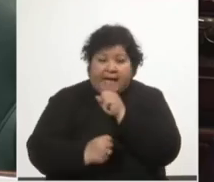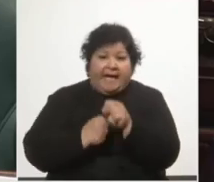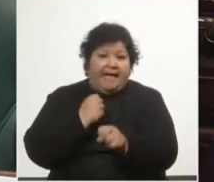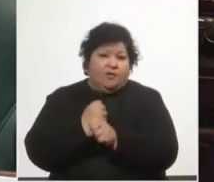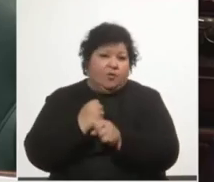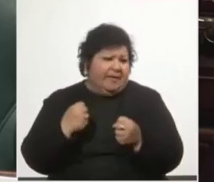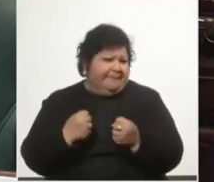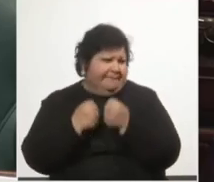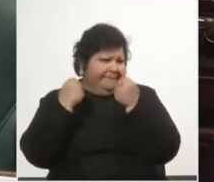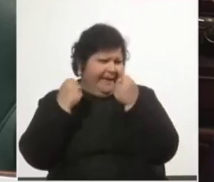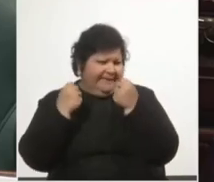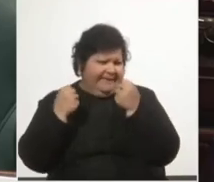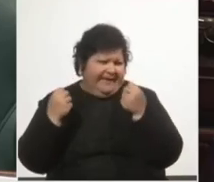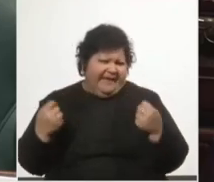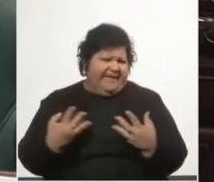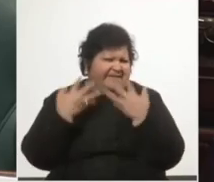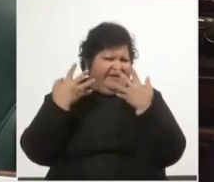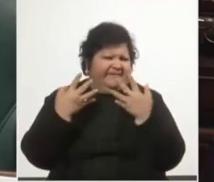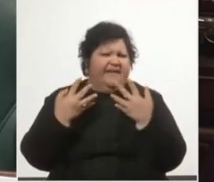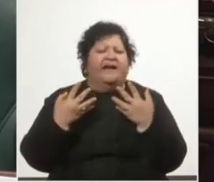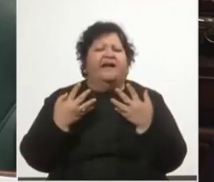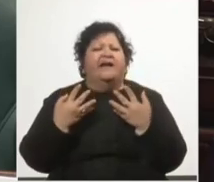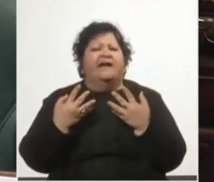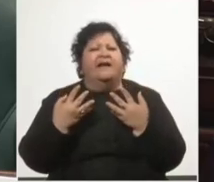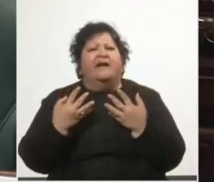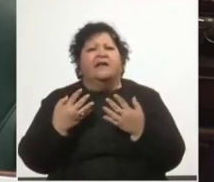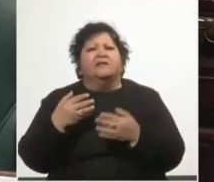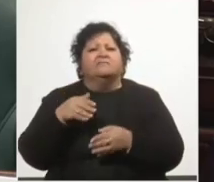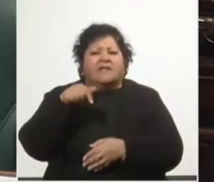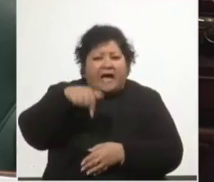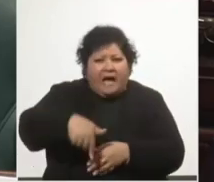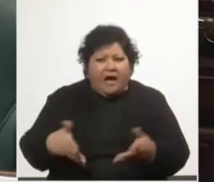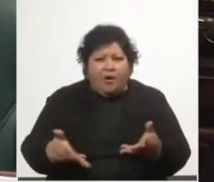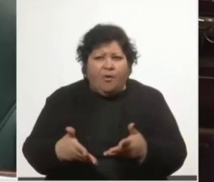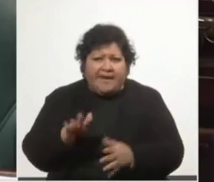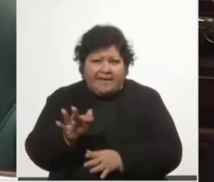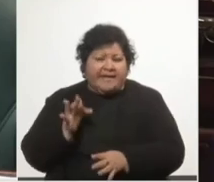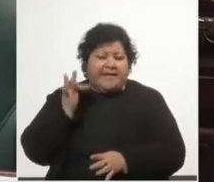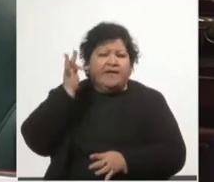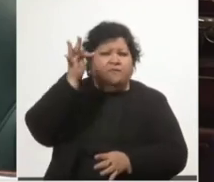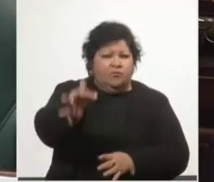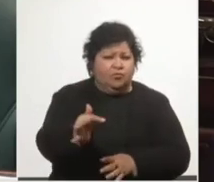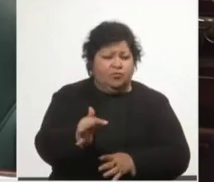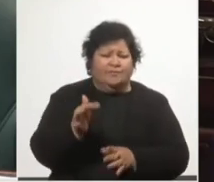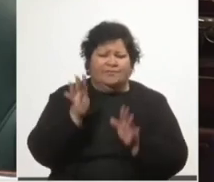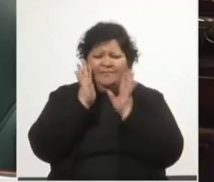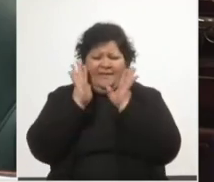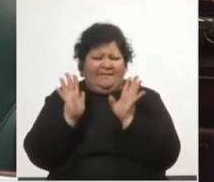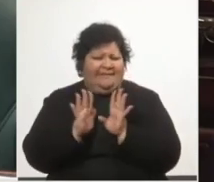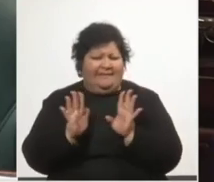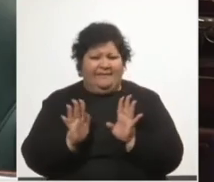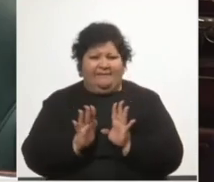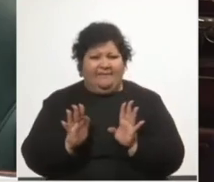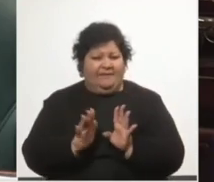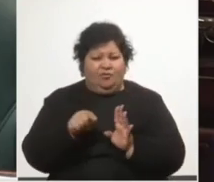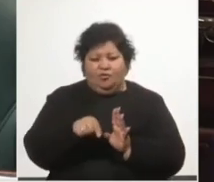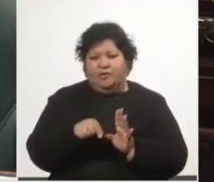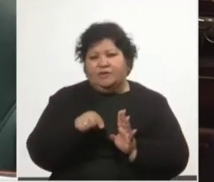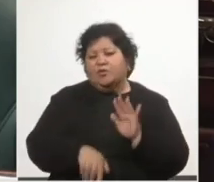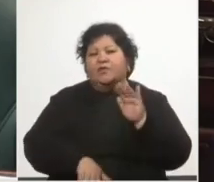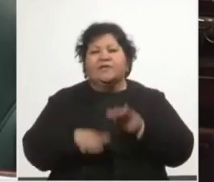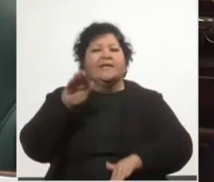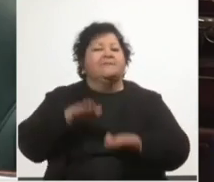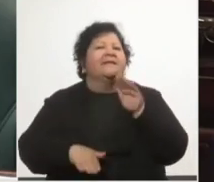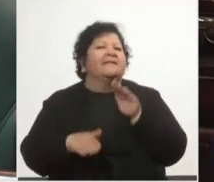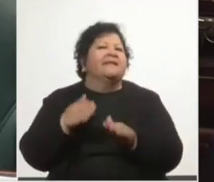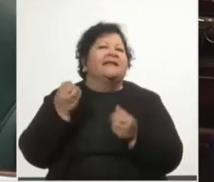potencial de una economía a mediano y largo plazo. Está claro que nada tiene que ver con esto, sino que depende de las capacidades